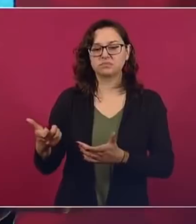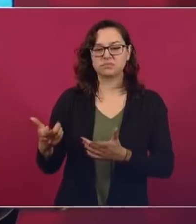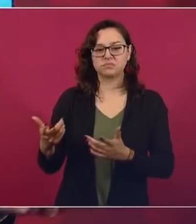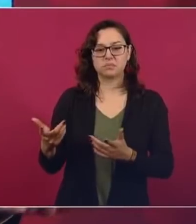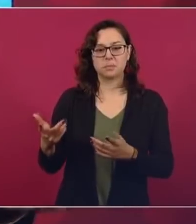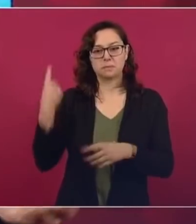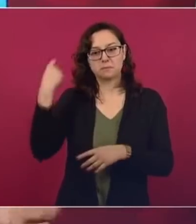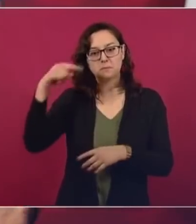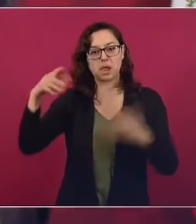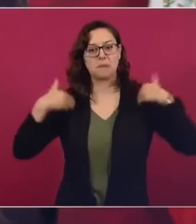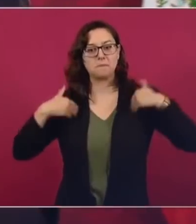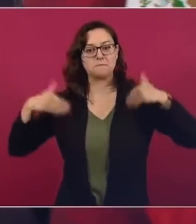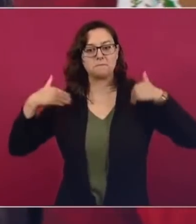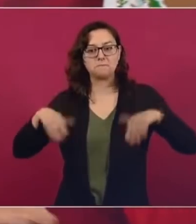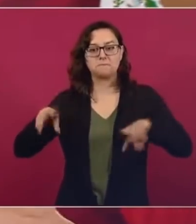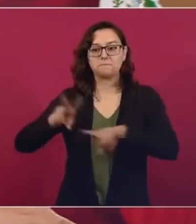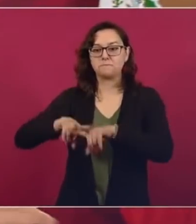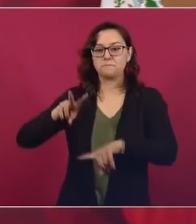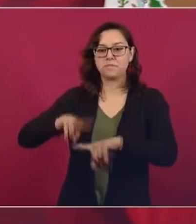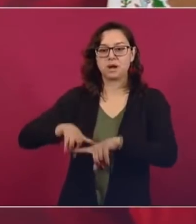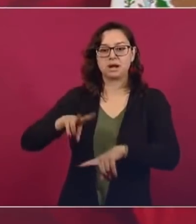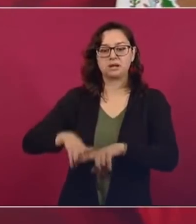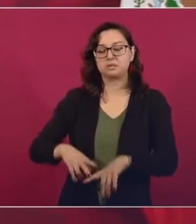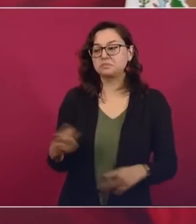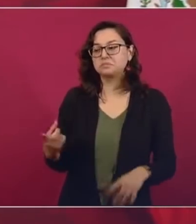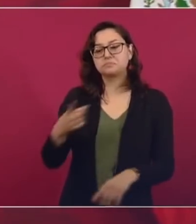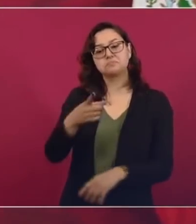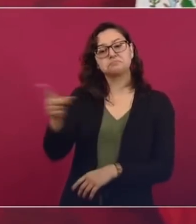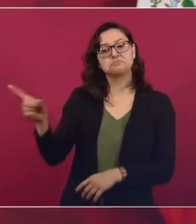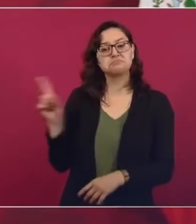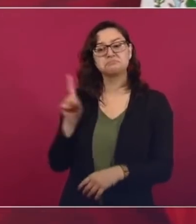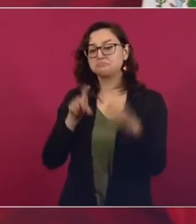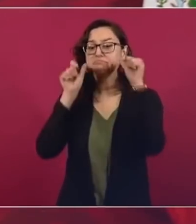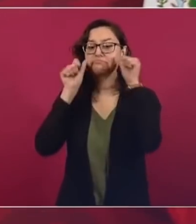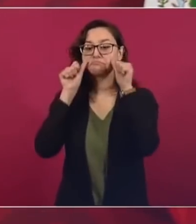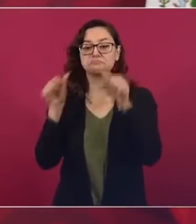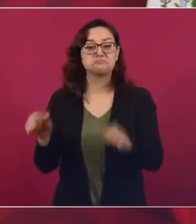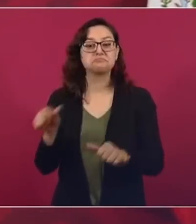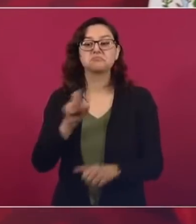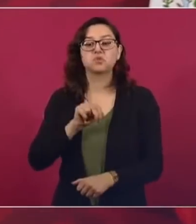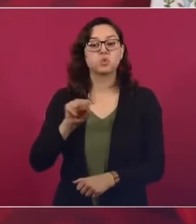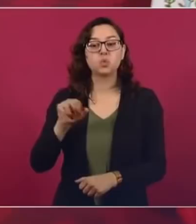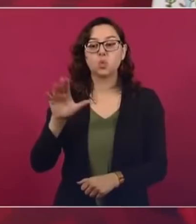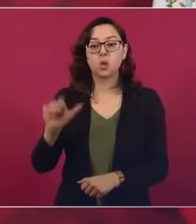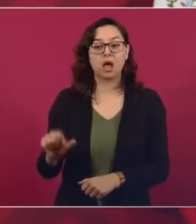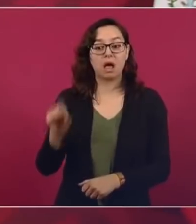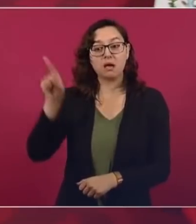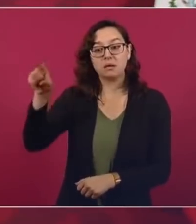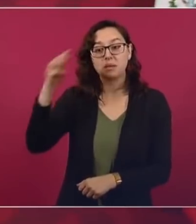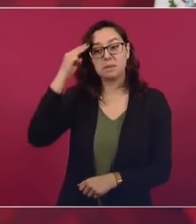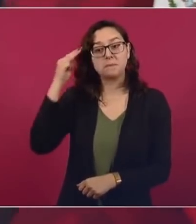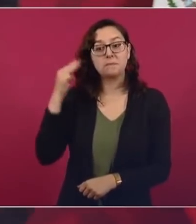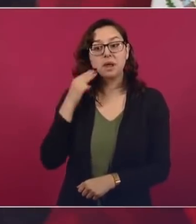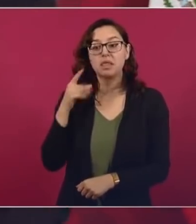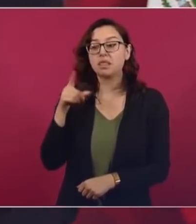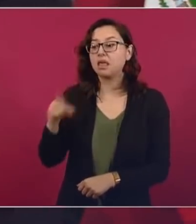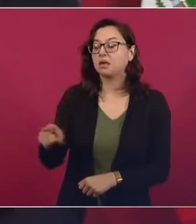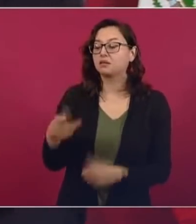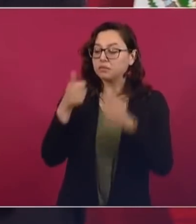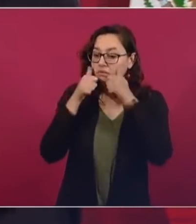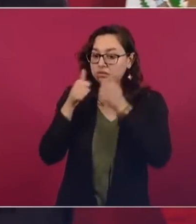nunca se dieron cuenta, o el juez de Mérida, ¿dónde andaba?